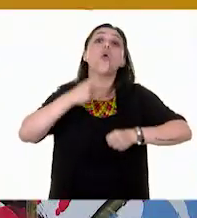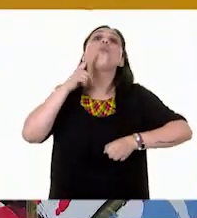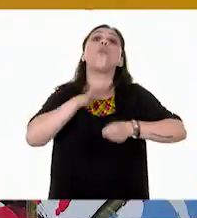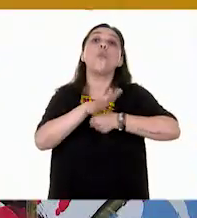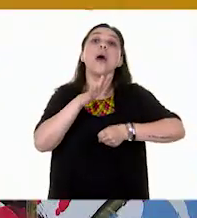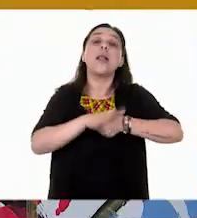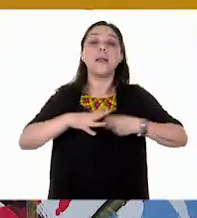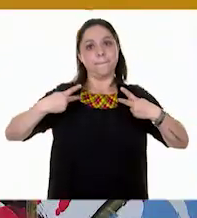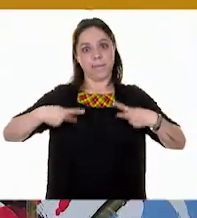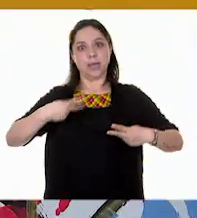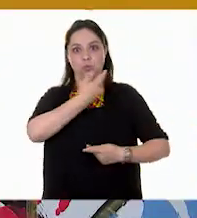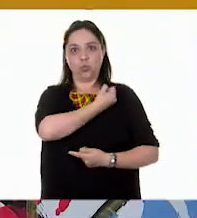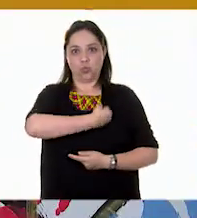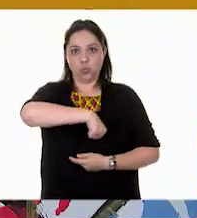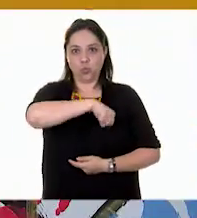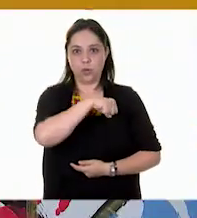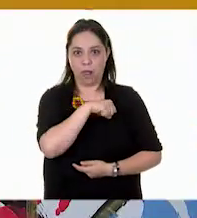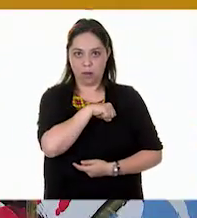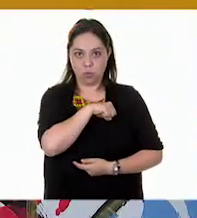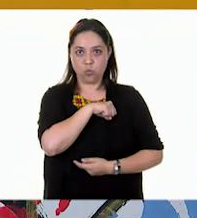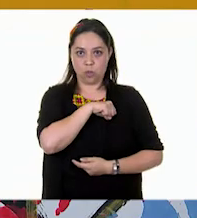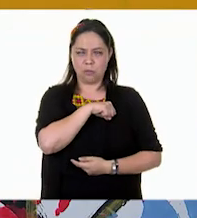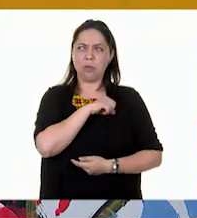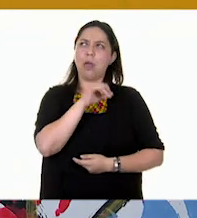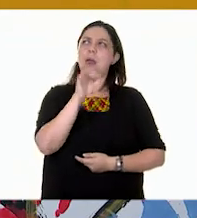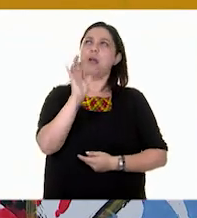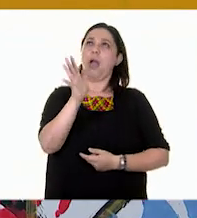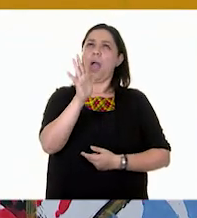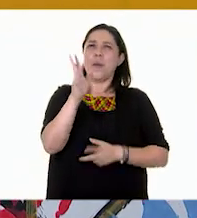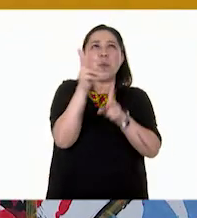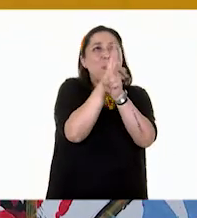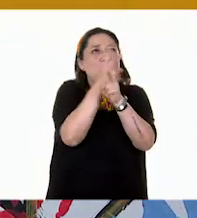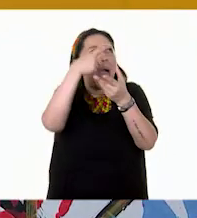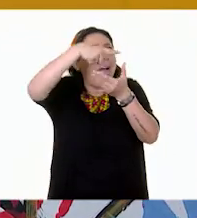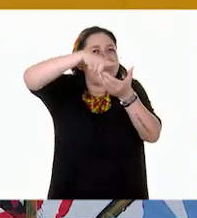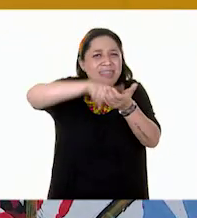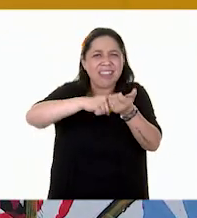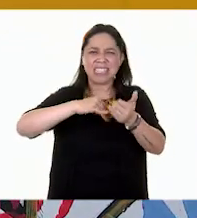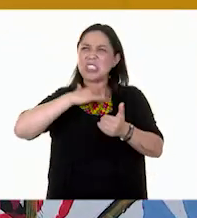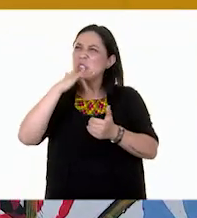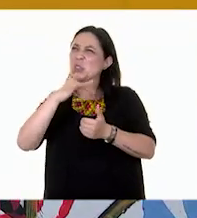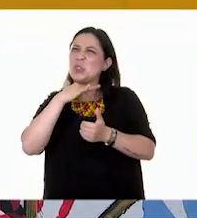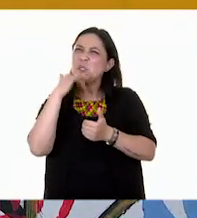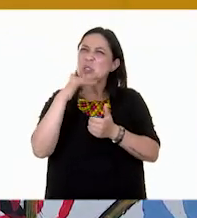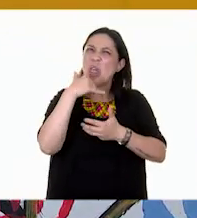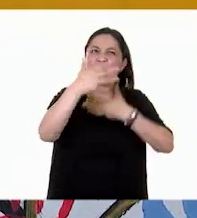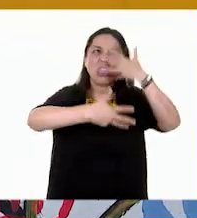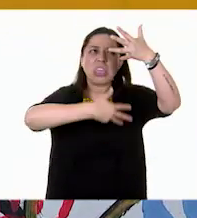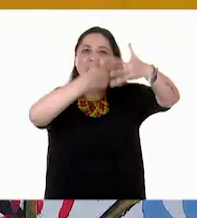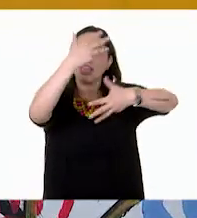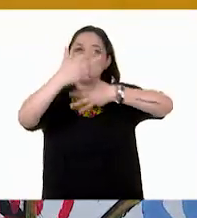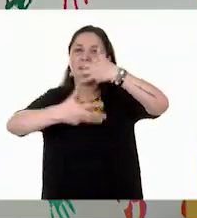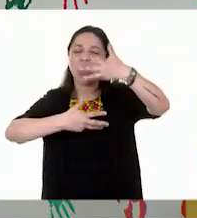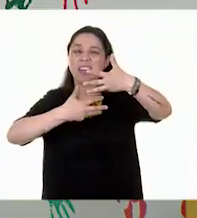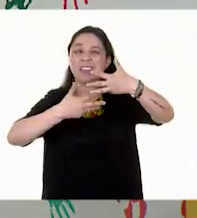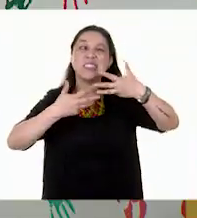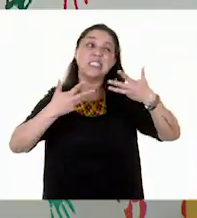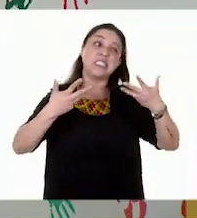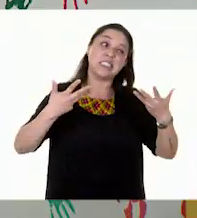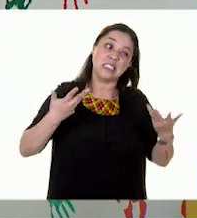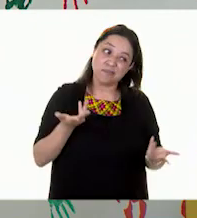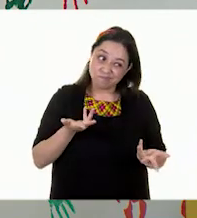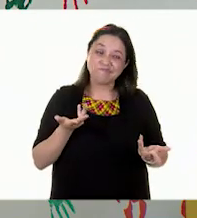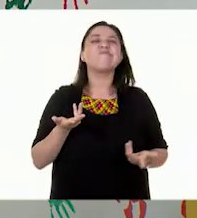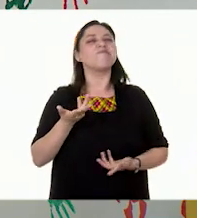Ay, no, no, no. Como que el aire se llena de todo un cochinero. Pues no lo quisiéramos decir,